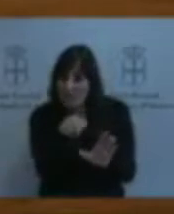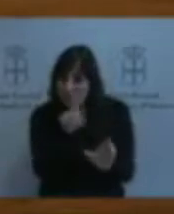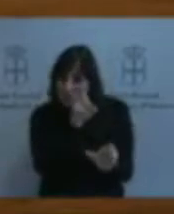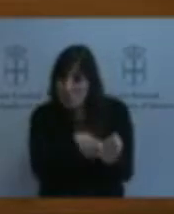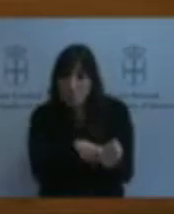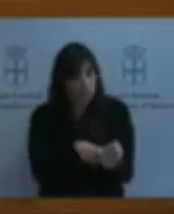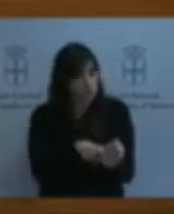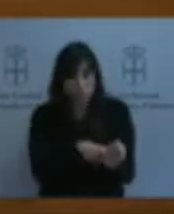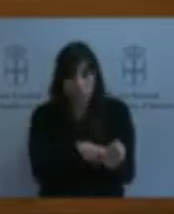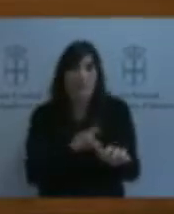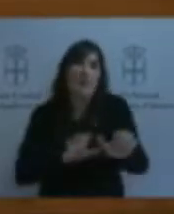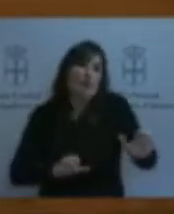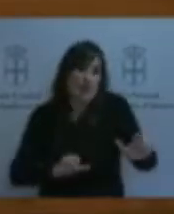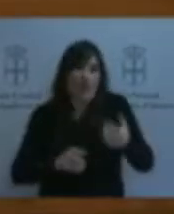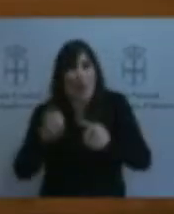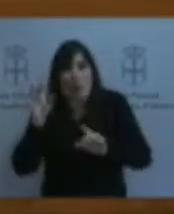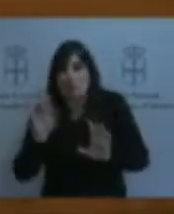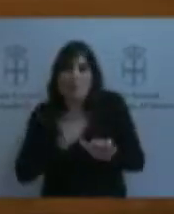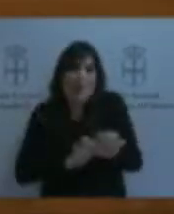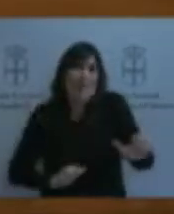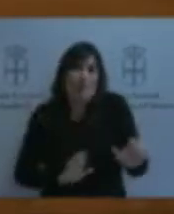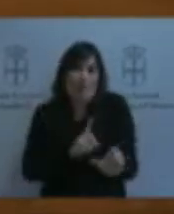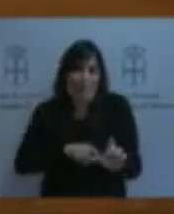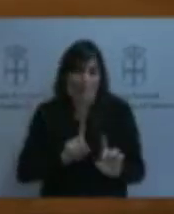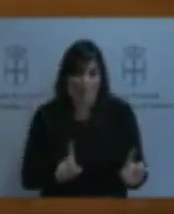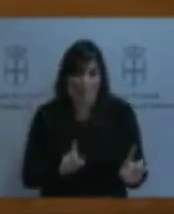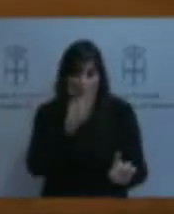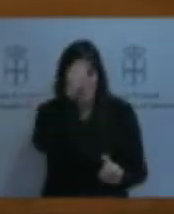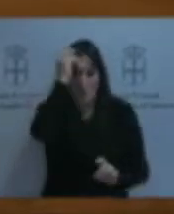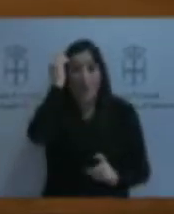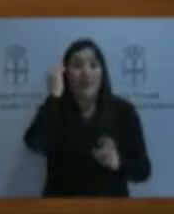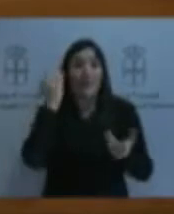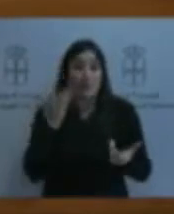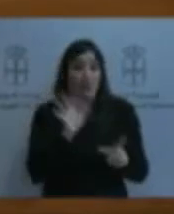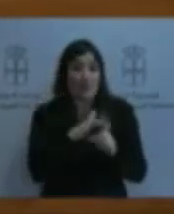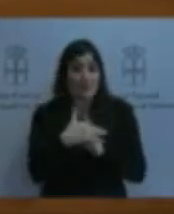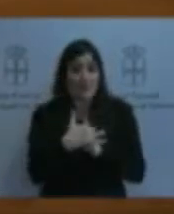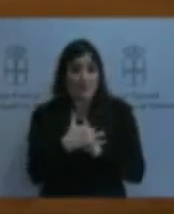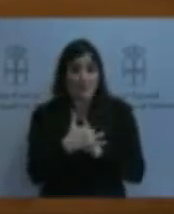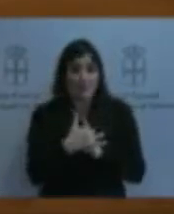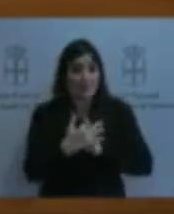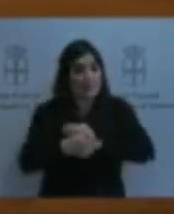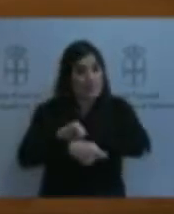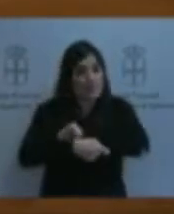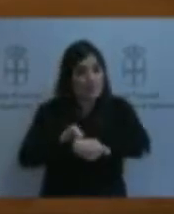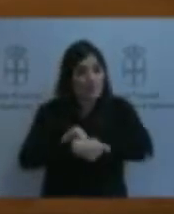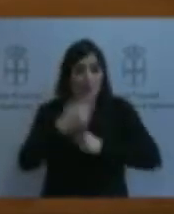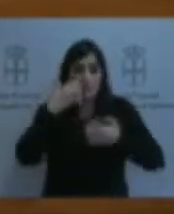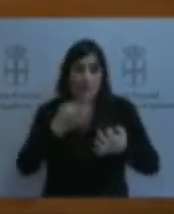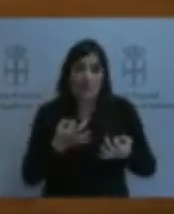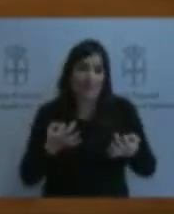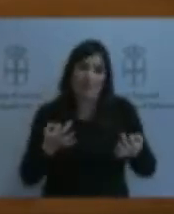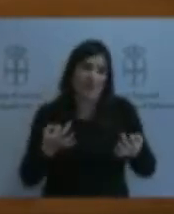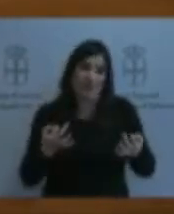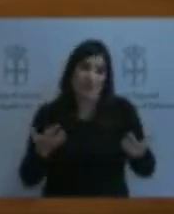pero mayoritariamente no. Así nos encontramos con estas estrategias que realmente están muy alejadas de nuestro sector.